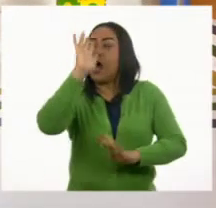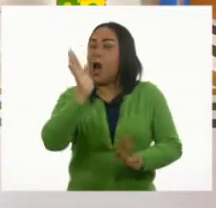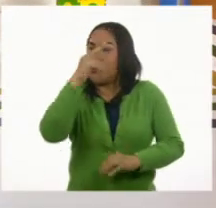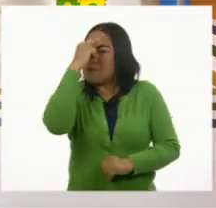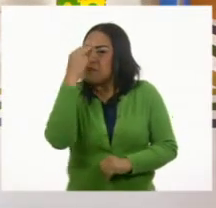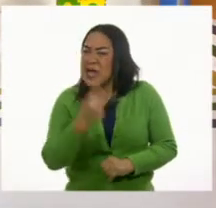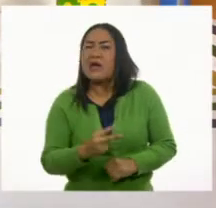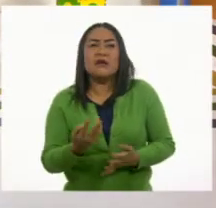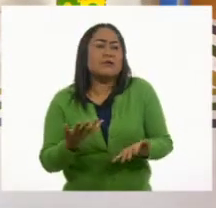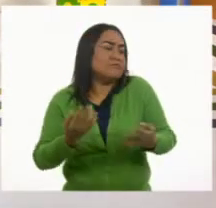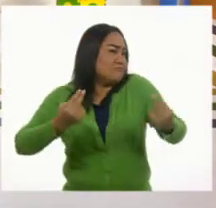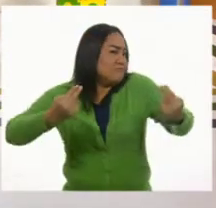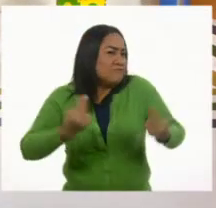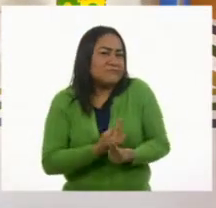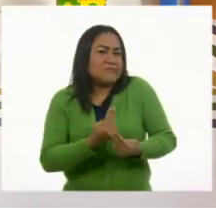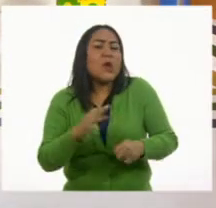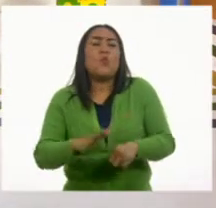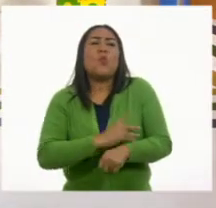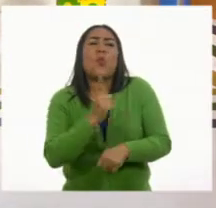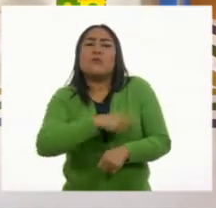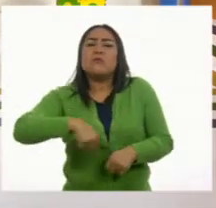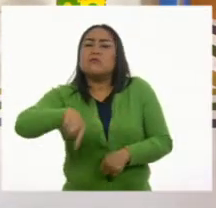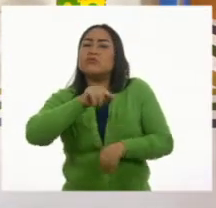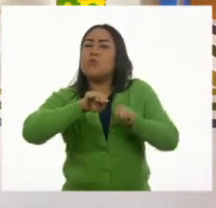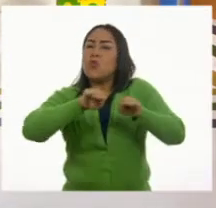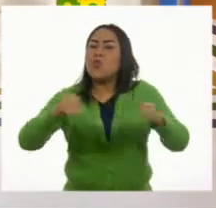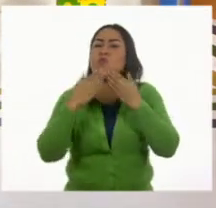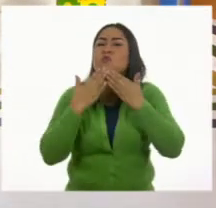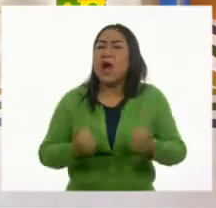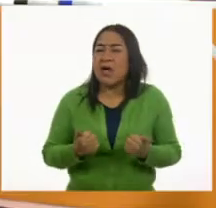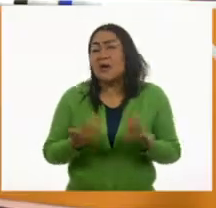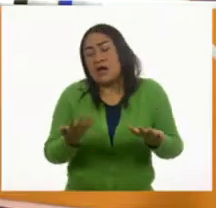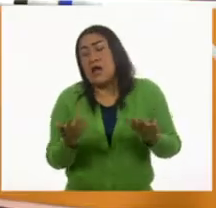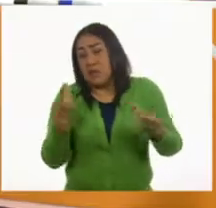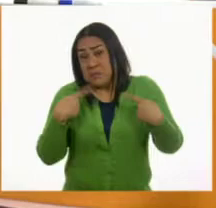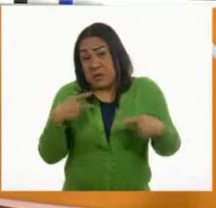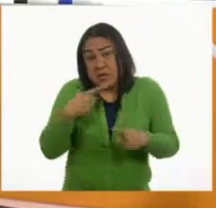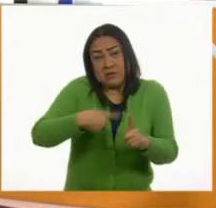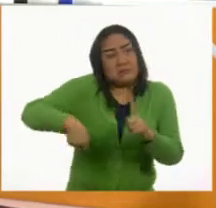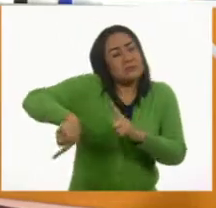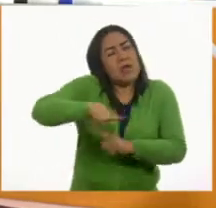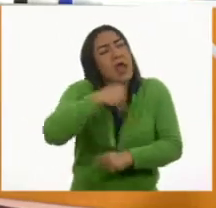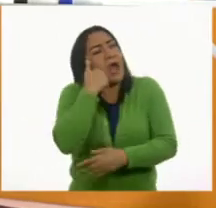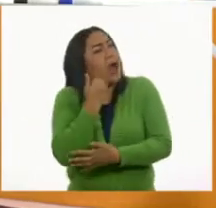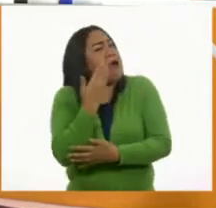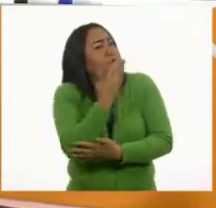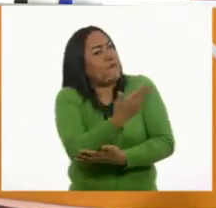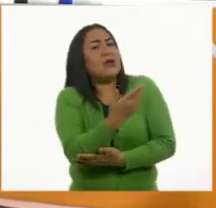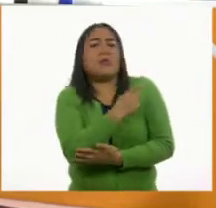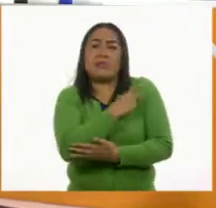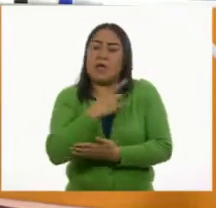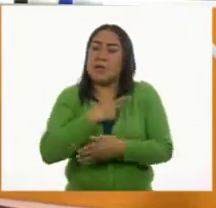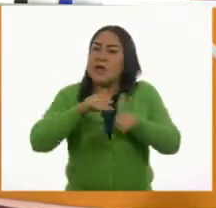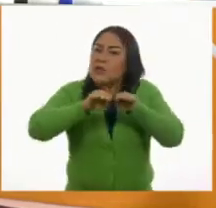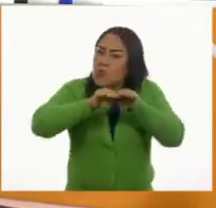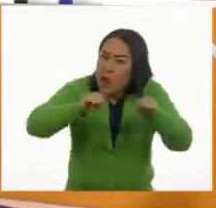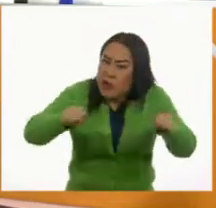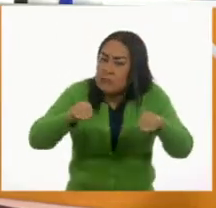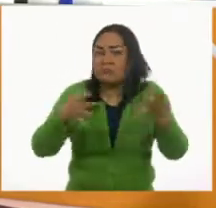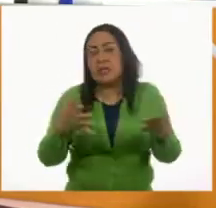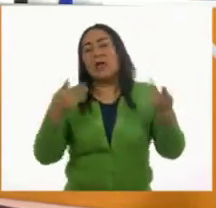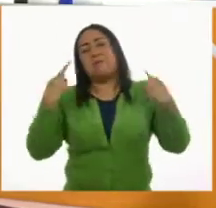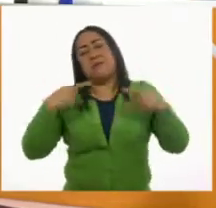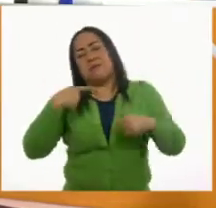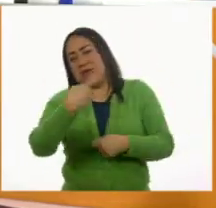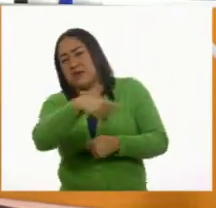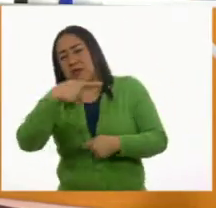había mucha desigualdad. Y las personas querían que hubiera igualdad. Que los campesinos pudieran